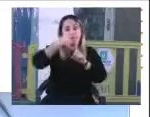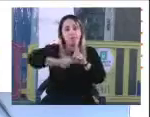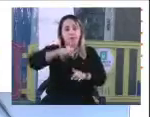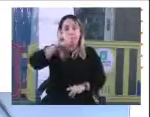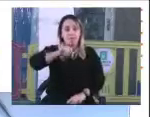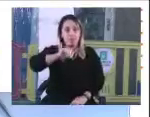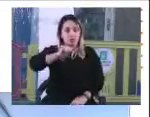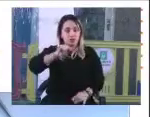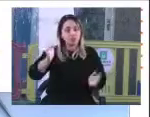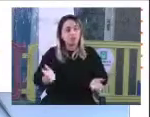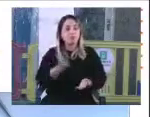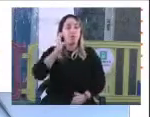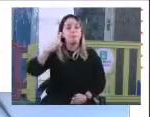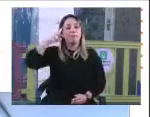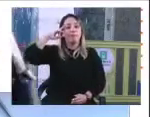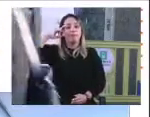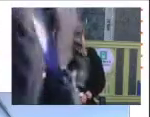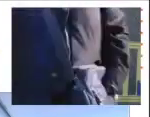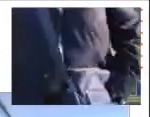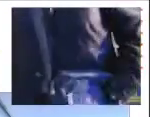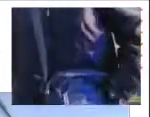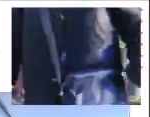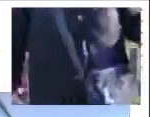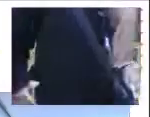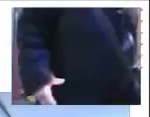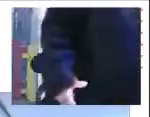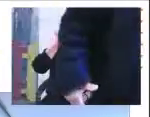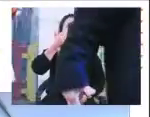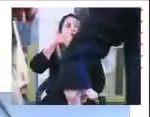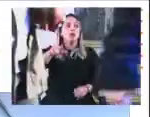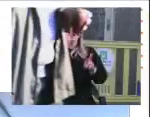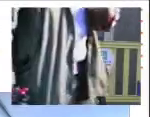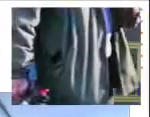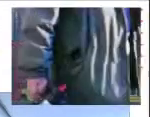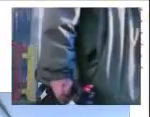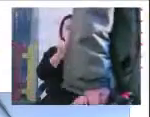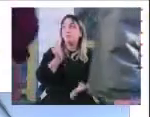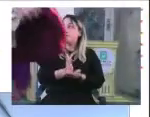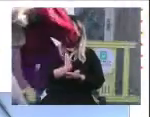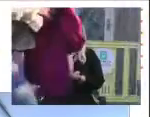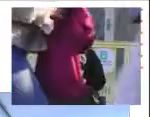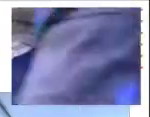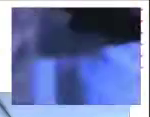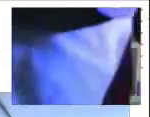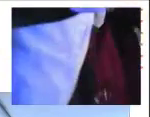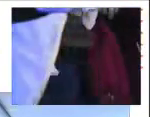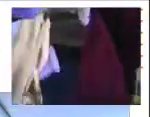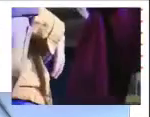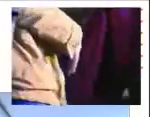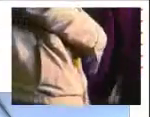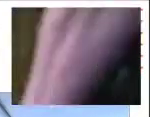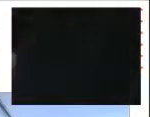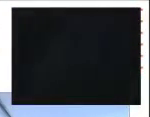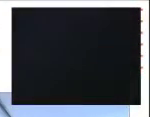Promover la memoria del pasado reciente es una parte central de la política municipal de derechos humanos. Por otra parte también aparece el